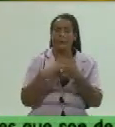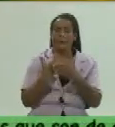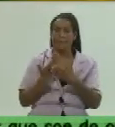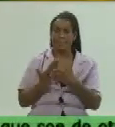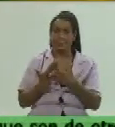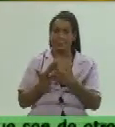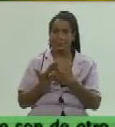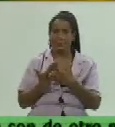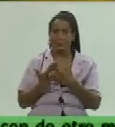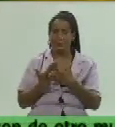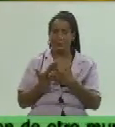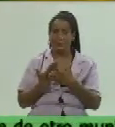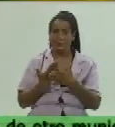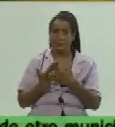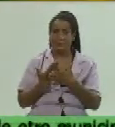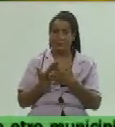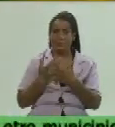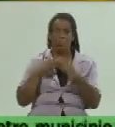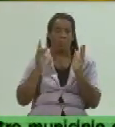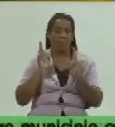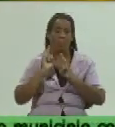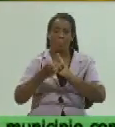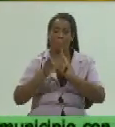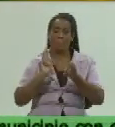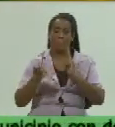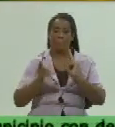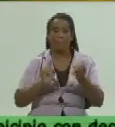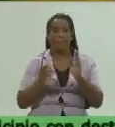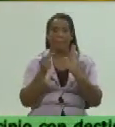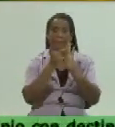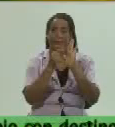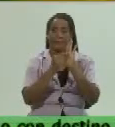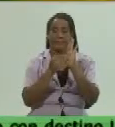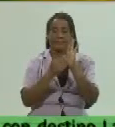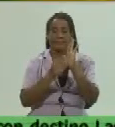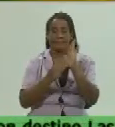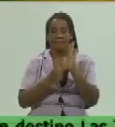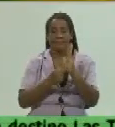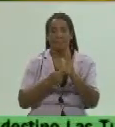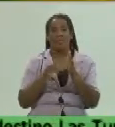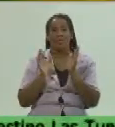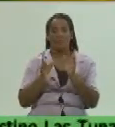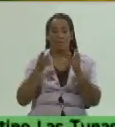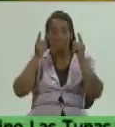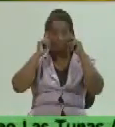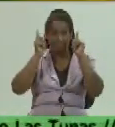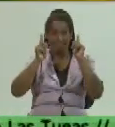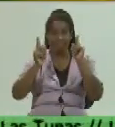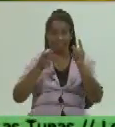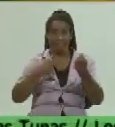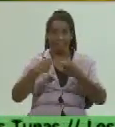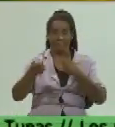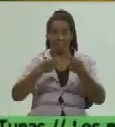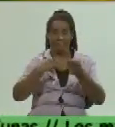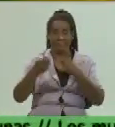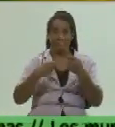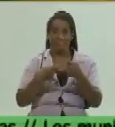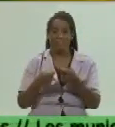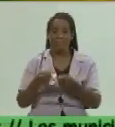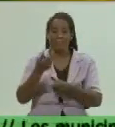todas las indicaciones que están recogidas o que son parte de la política de comercialización que se está aplicando en el país